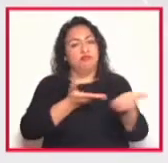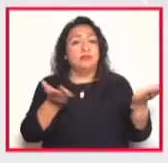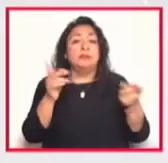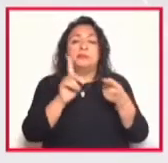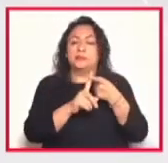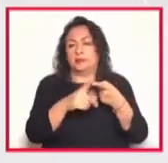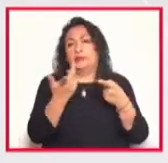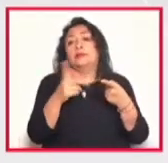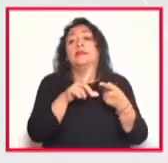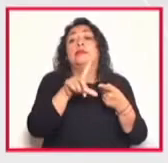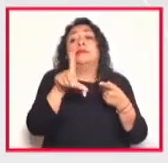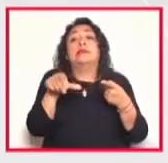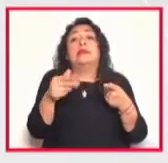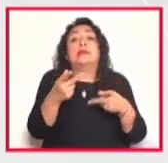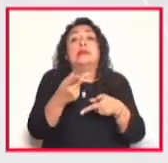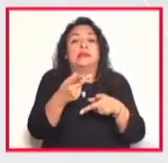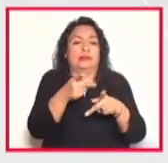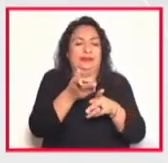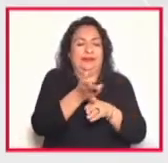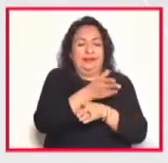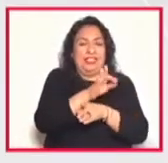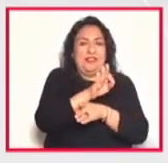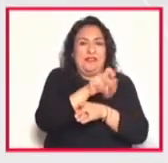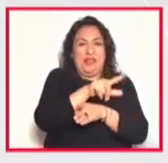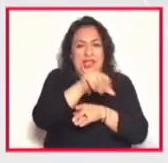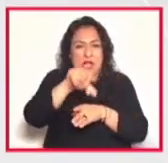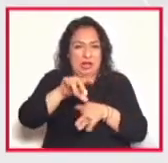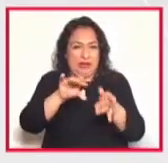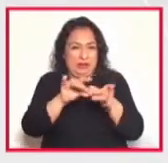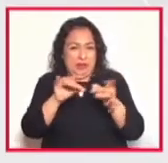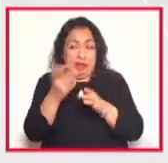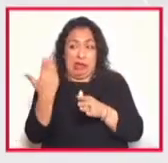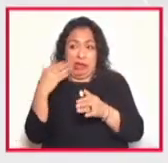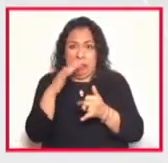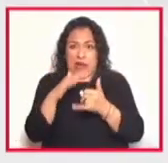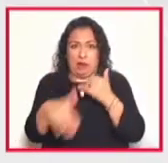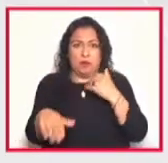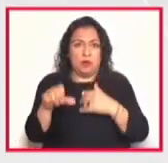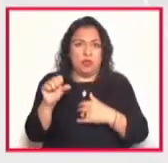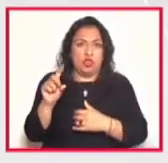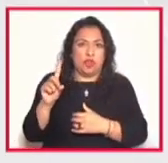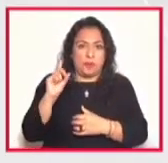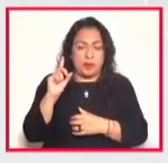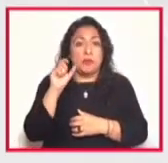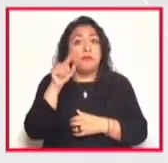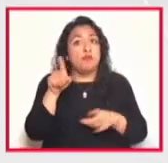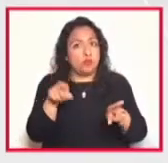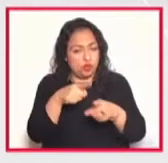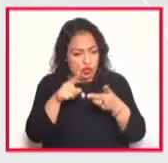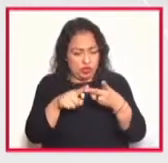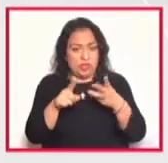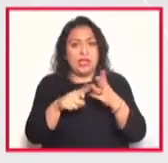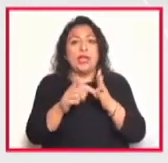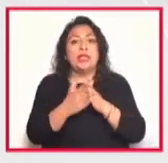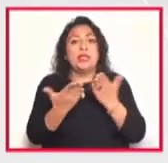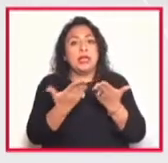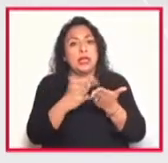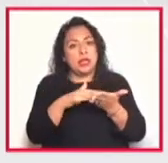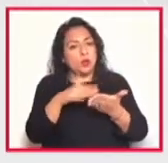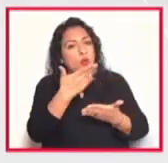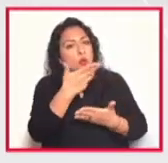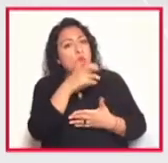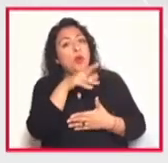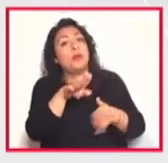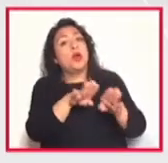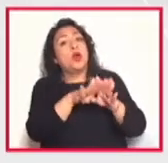los ecos de la FIL que concluyó este fin de semana, y tenemos también música y tenemos literatura, mi querido We Manzin, amigo, ¿cómo